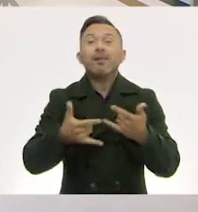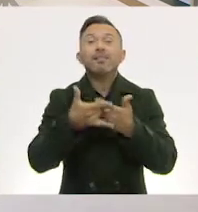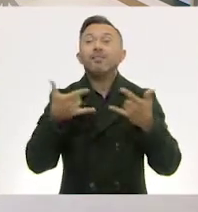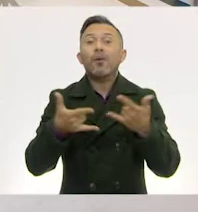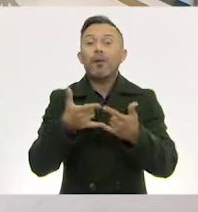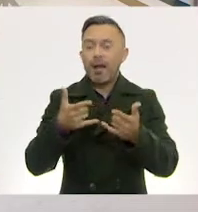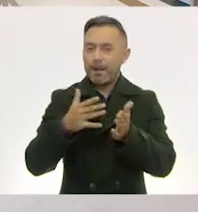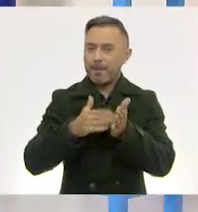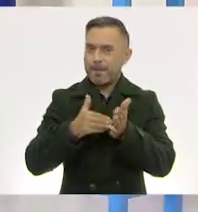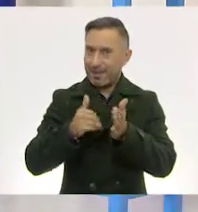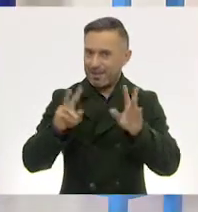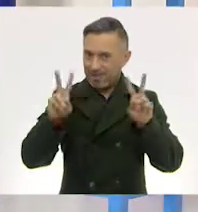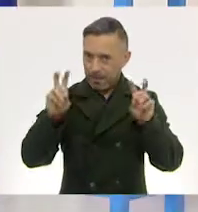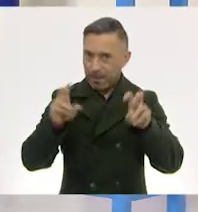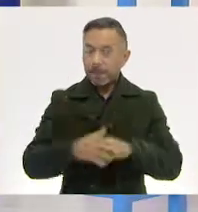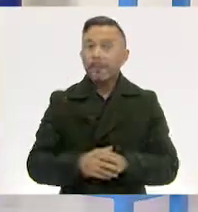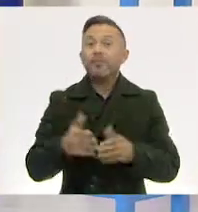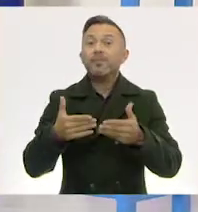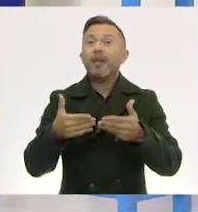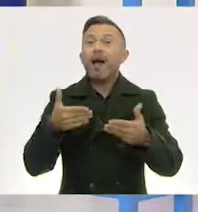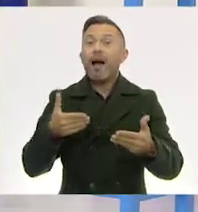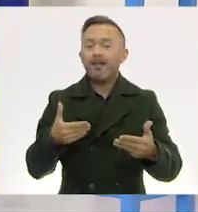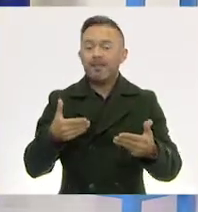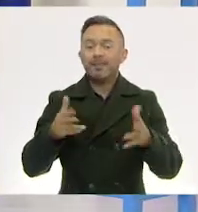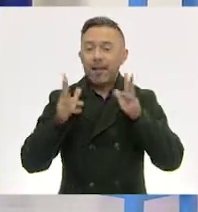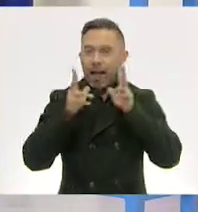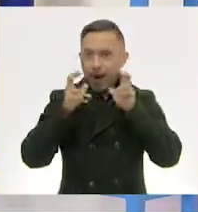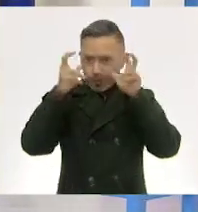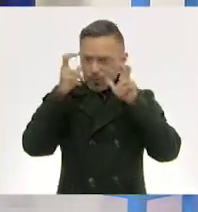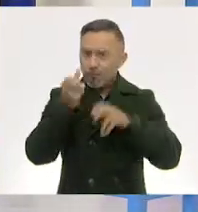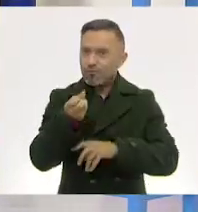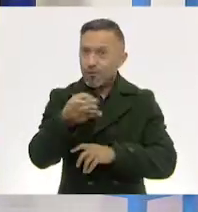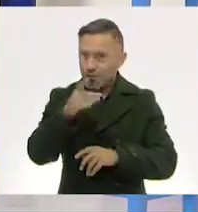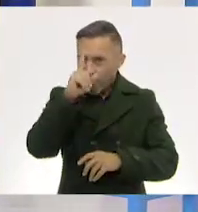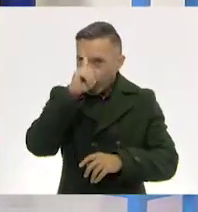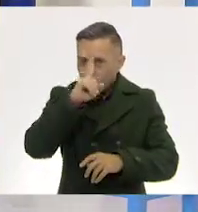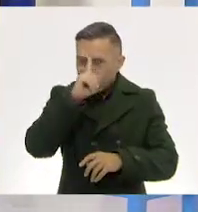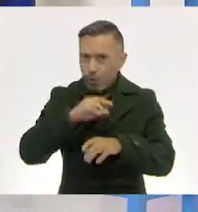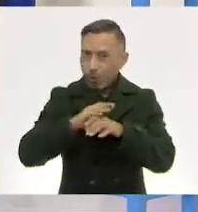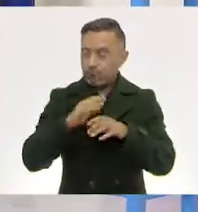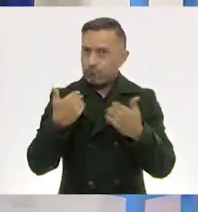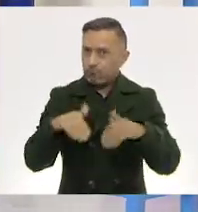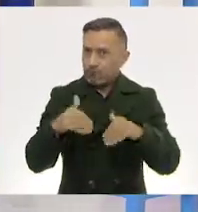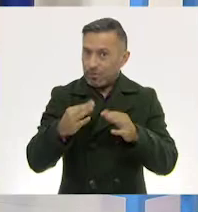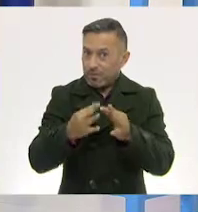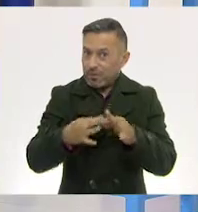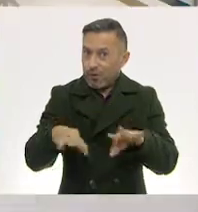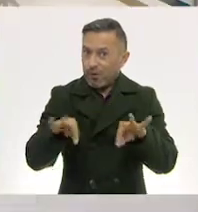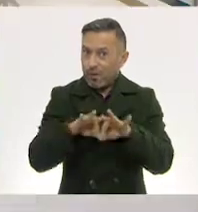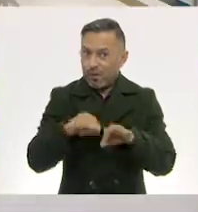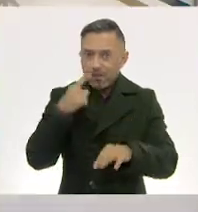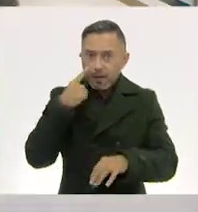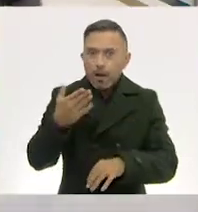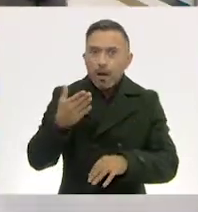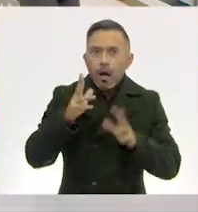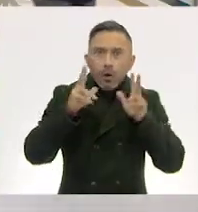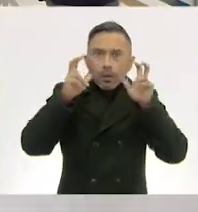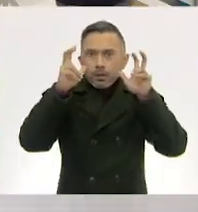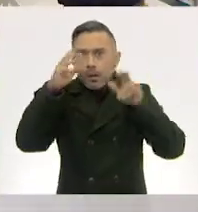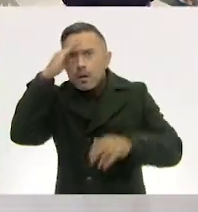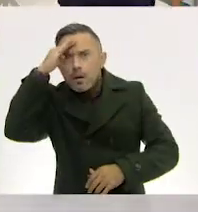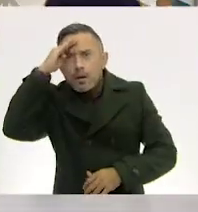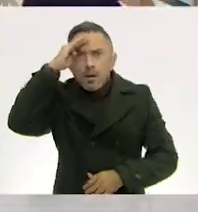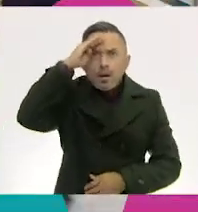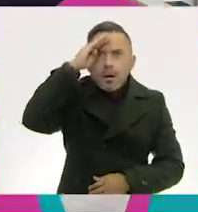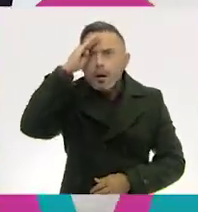Pero antes, vamos con Ajo Listo, que nos tiene una recomendación muy importante para todos nosotros. Ajo Listo. Ajo Listo, ¿dónde estás?